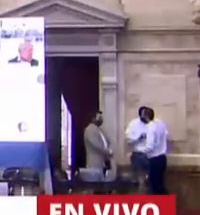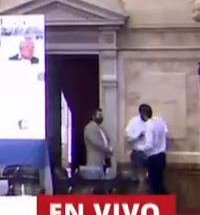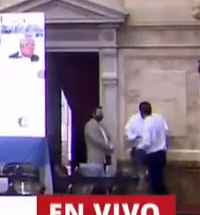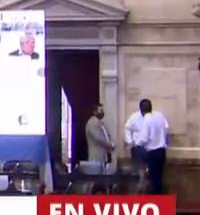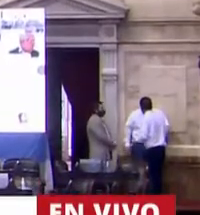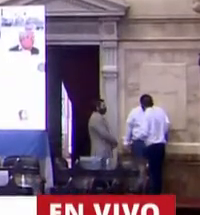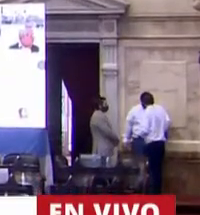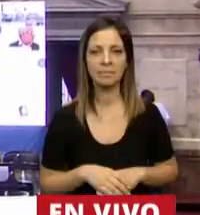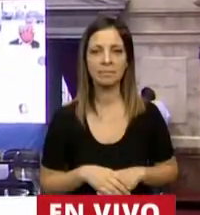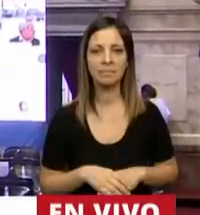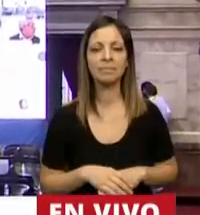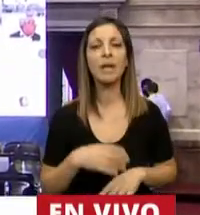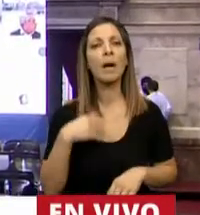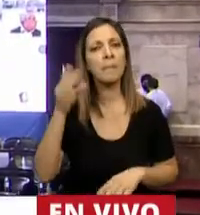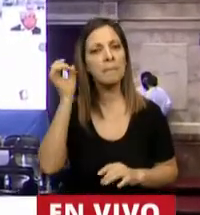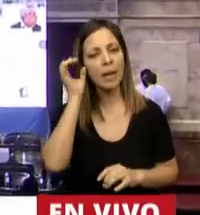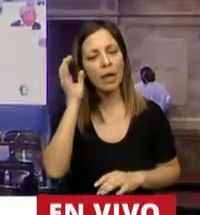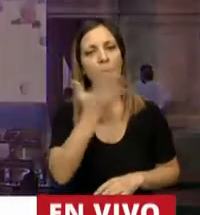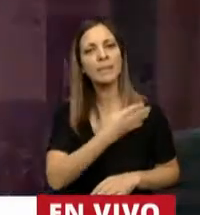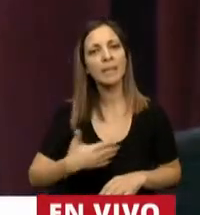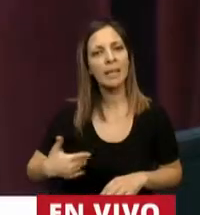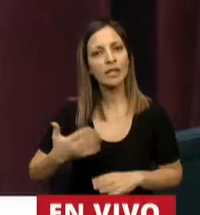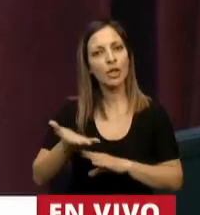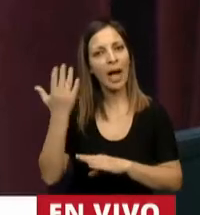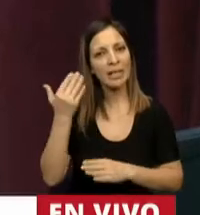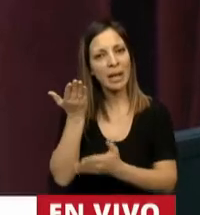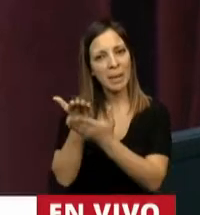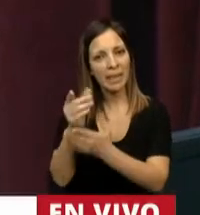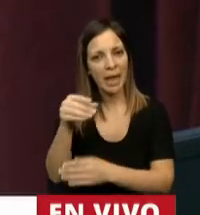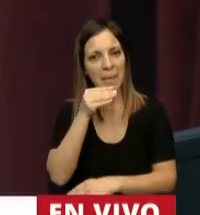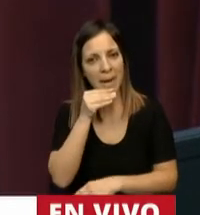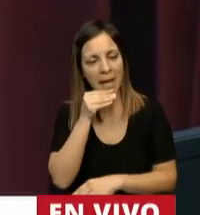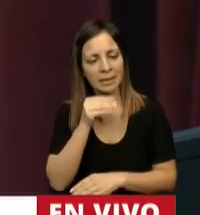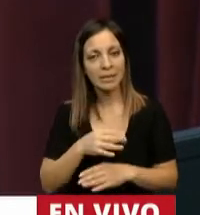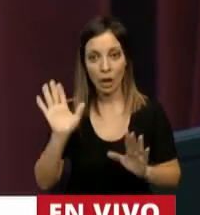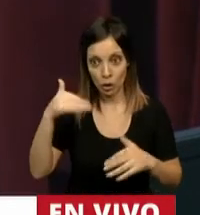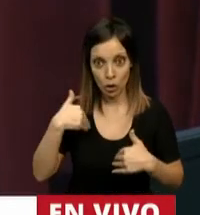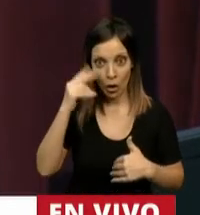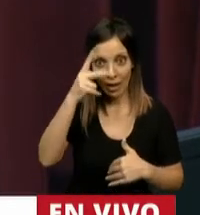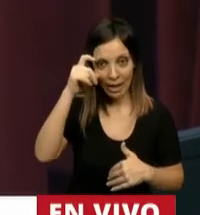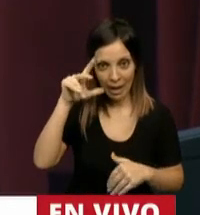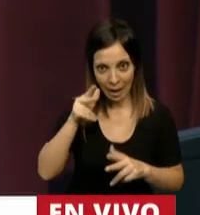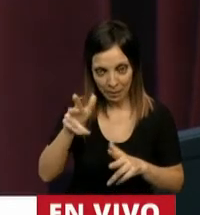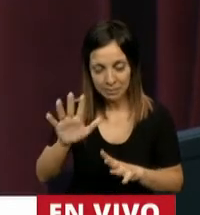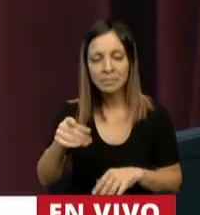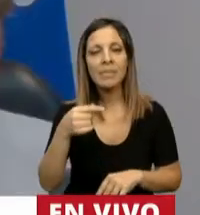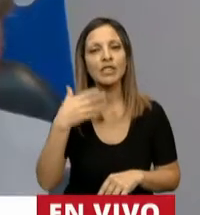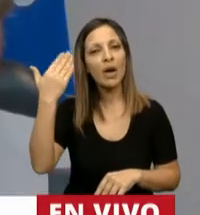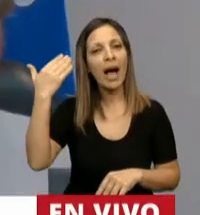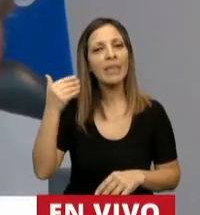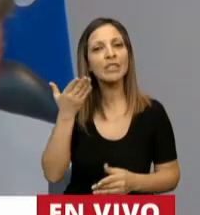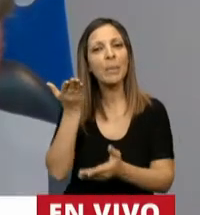Presidente, yo le había pedido al Presidente Massa, el Diputado General habla, Presidente, yo le había pedido al